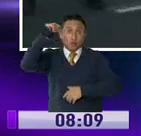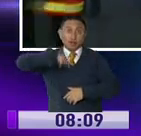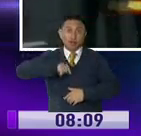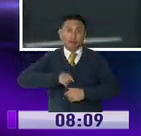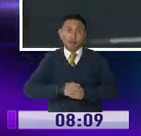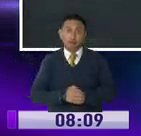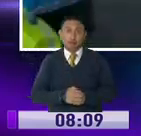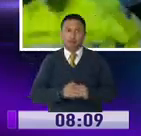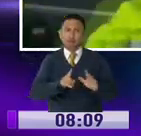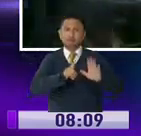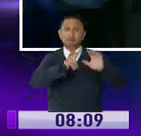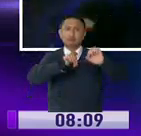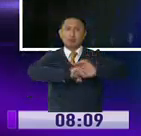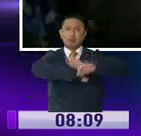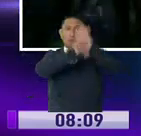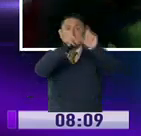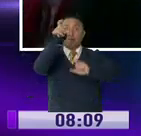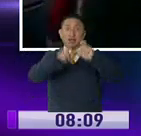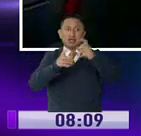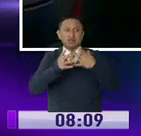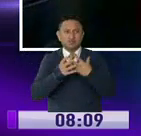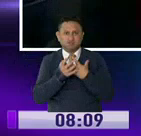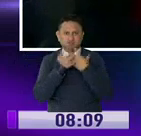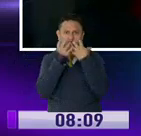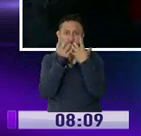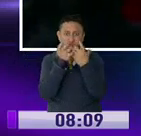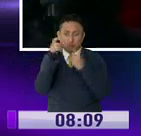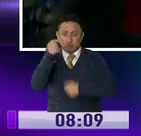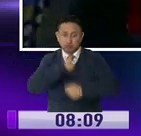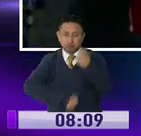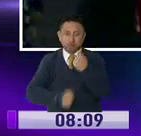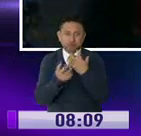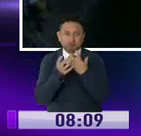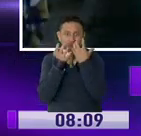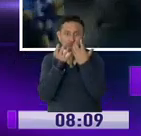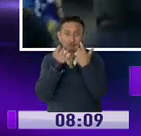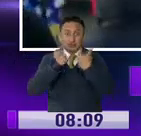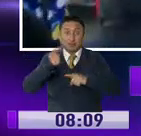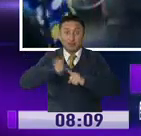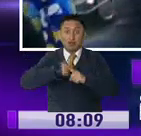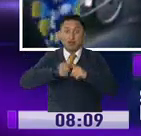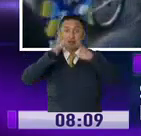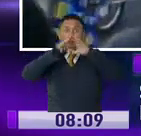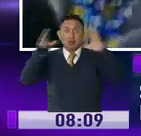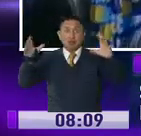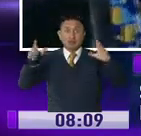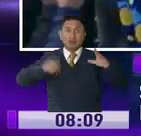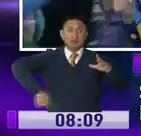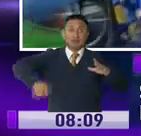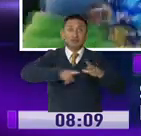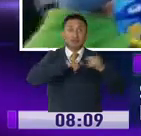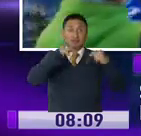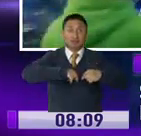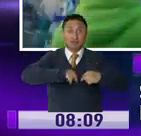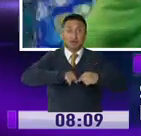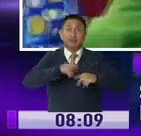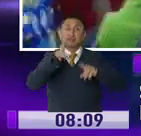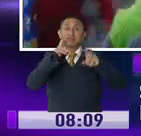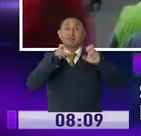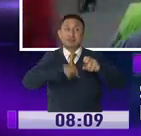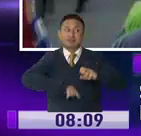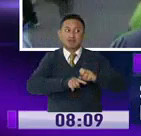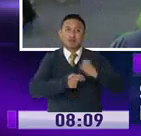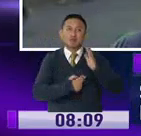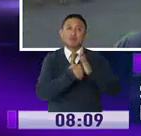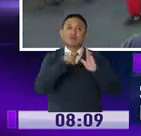a las 6 de la mañana, las personas se molestaron, los comerciantes, tanto del mercado mayorista, tuvieron una molestia en torno a